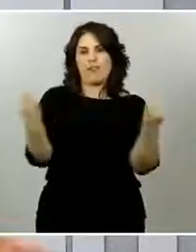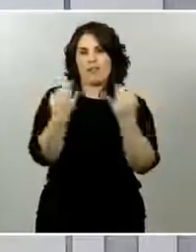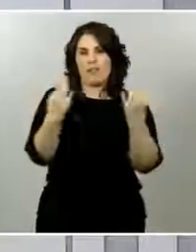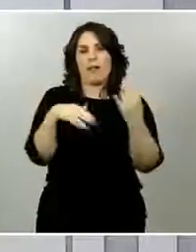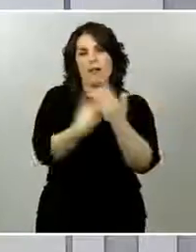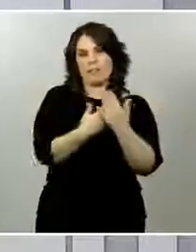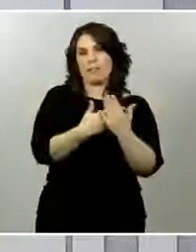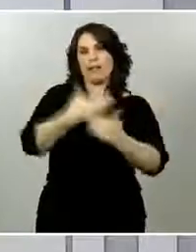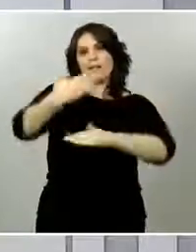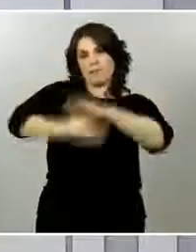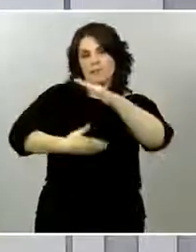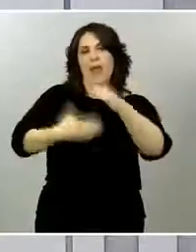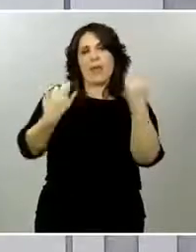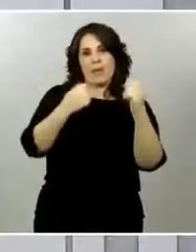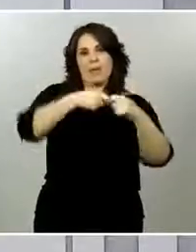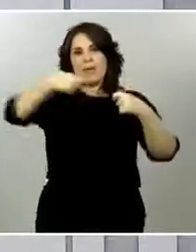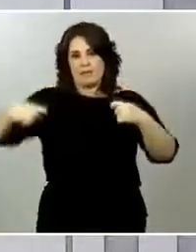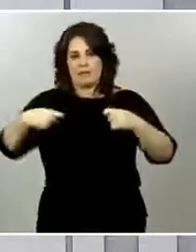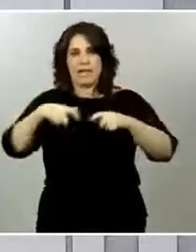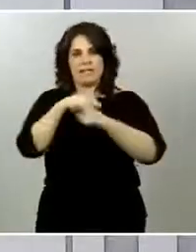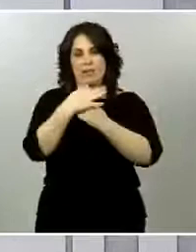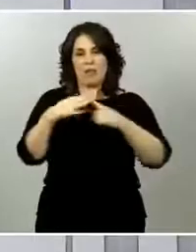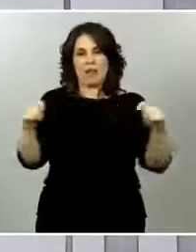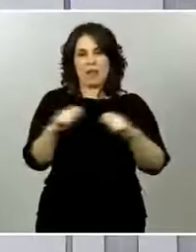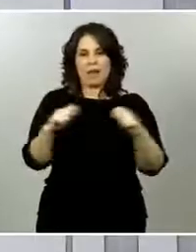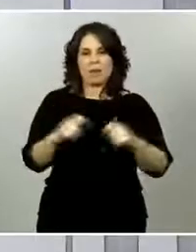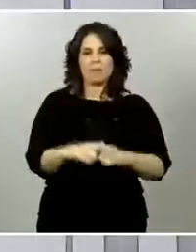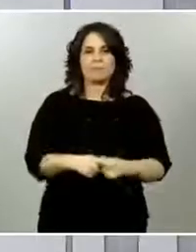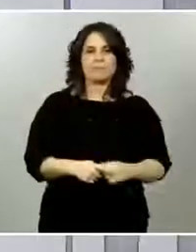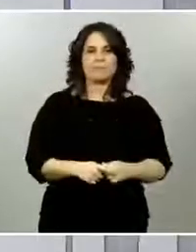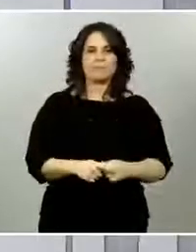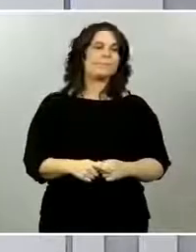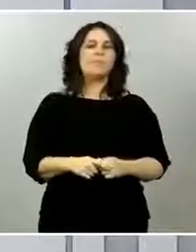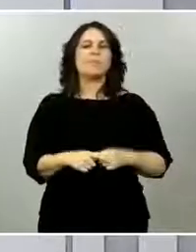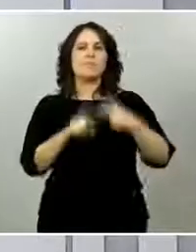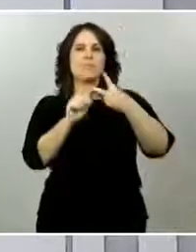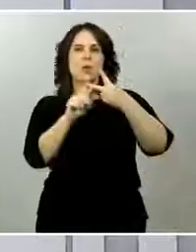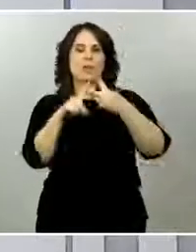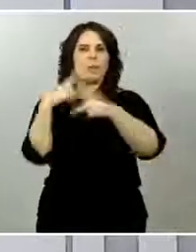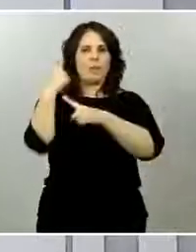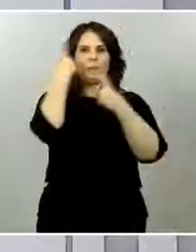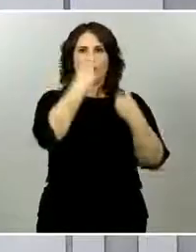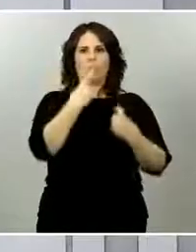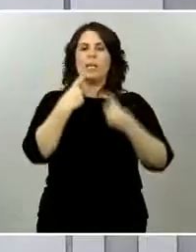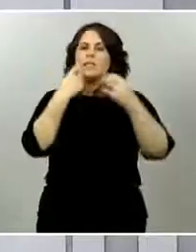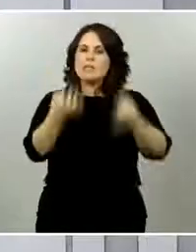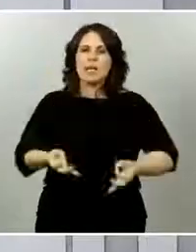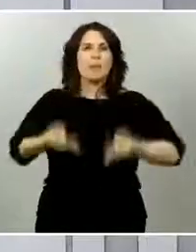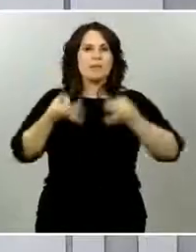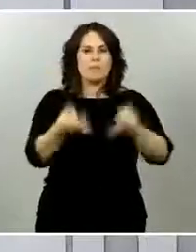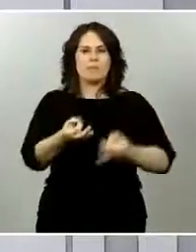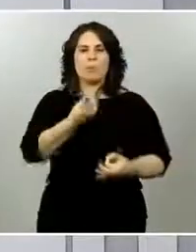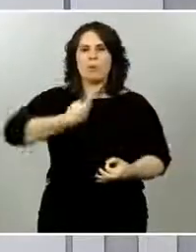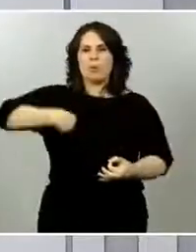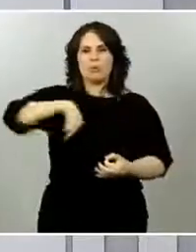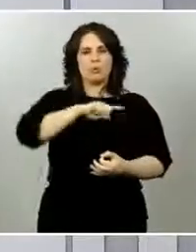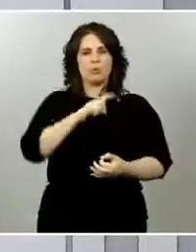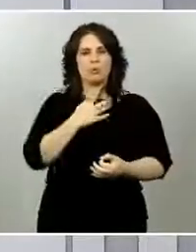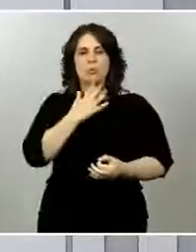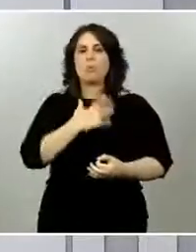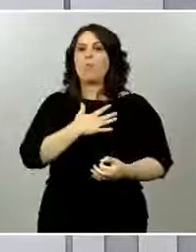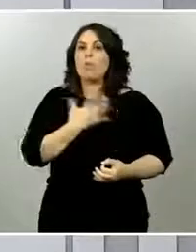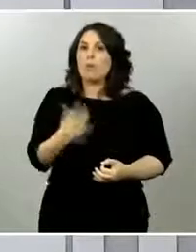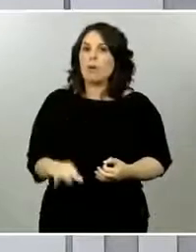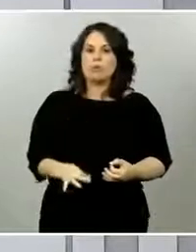o que la salida de ese confinamiento se produzca de una forma ordenada. En relación con la unidad de las